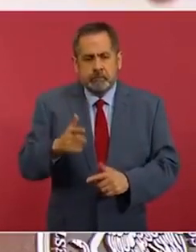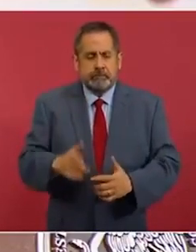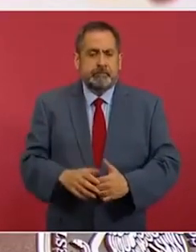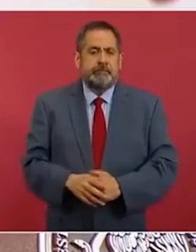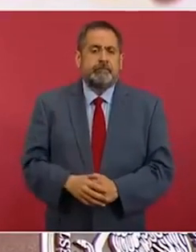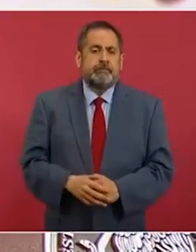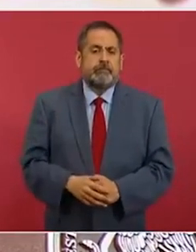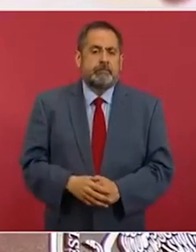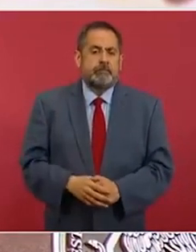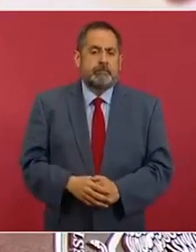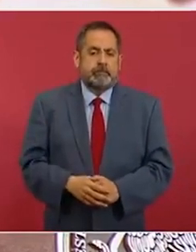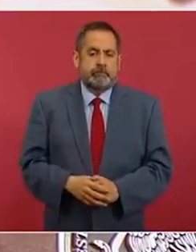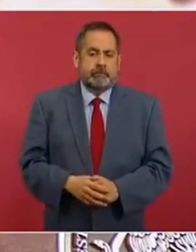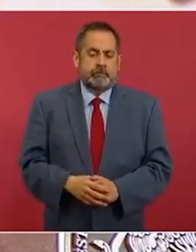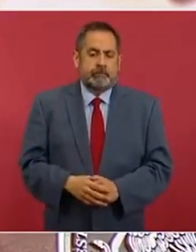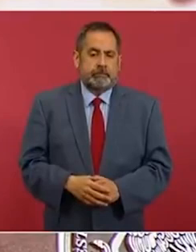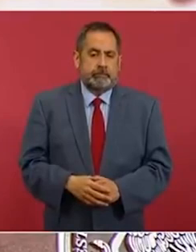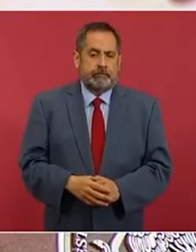y no